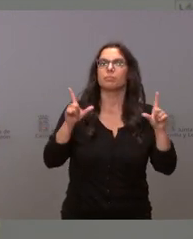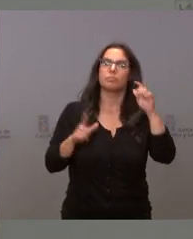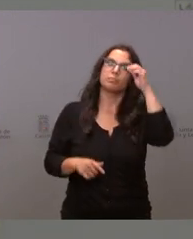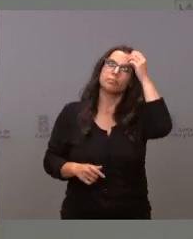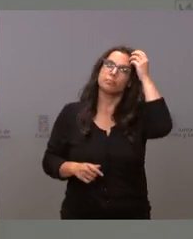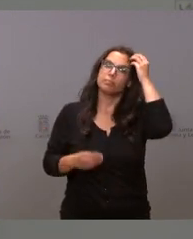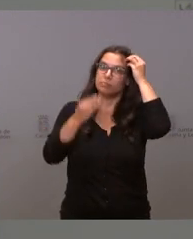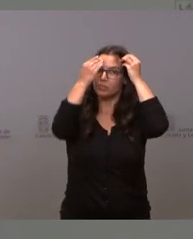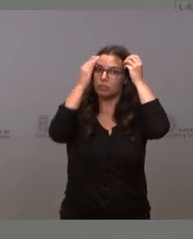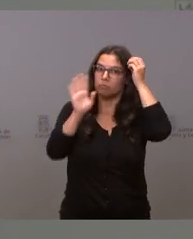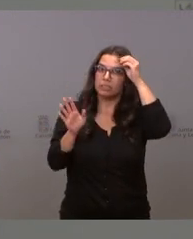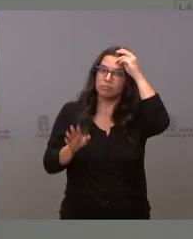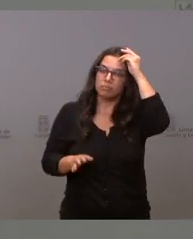más.